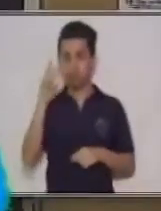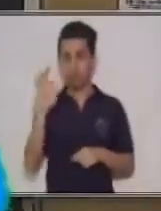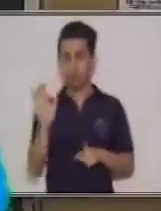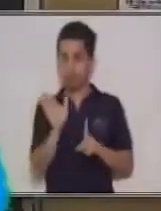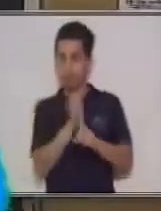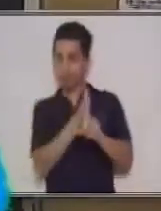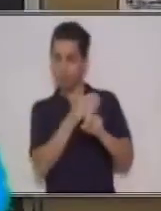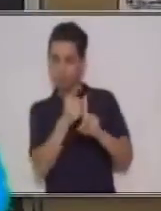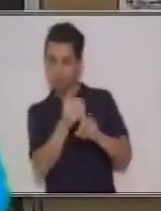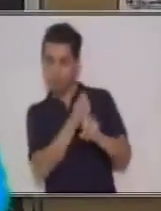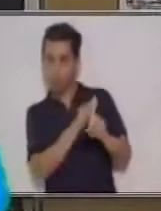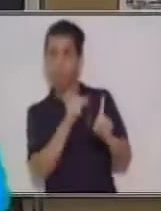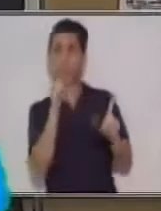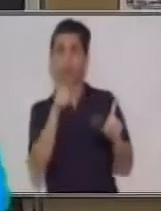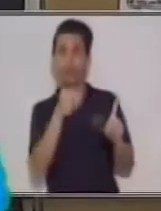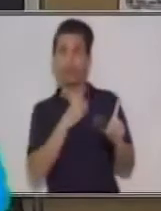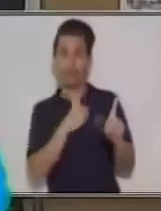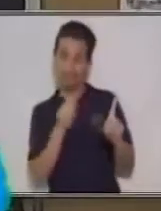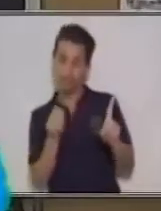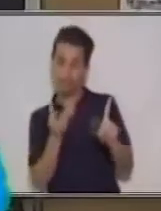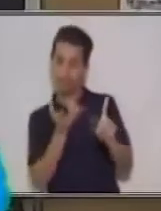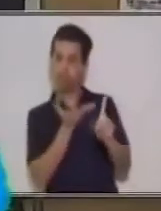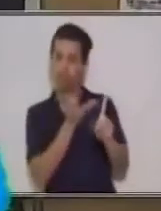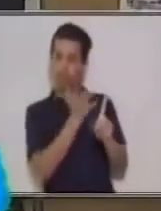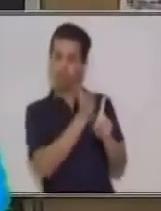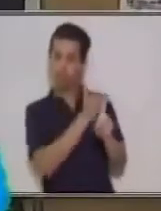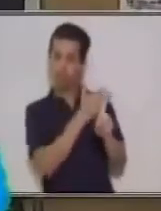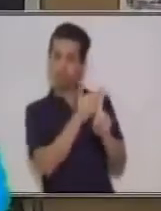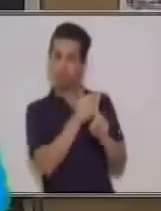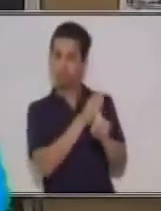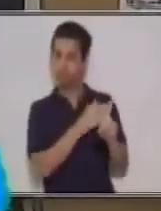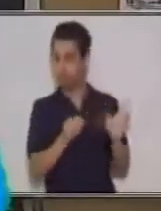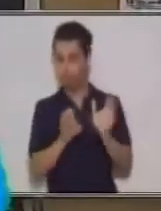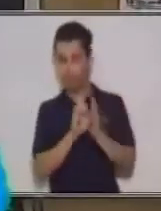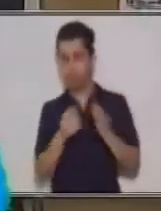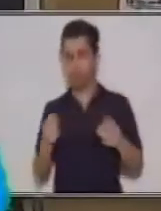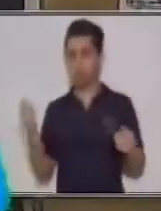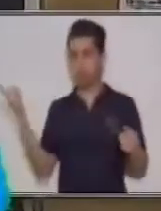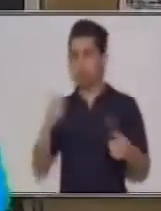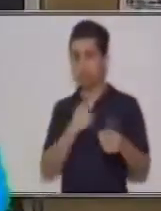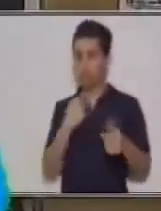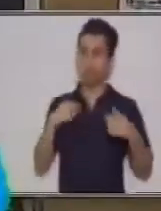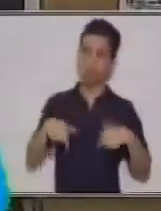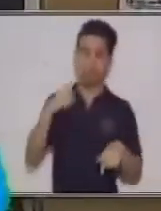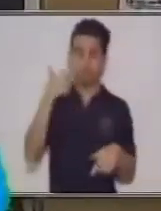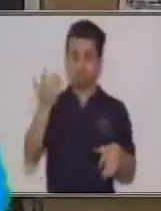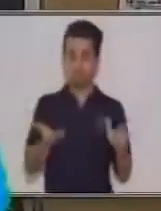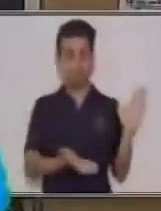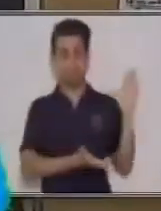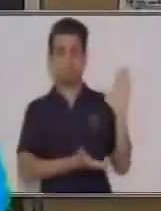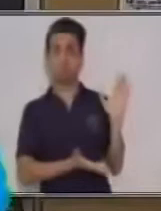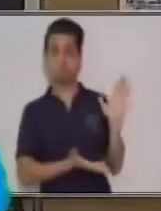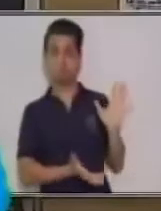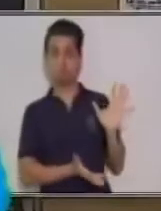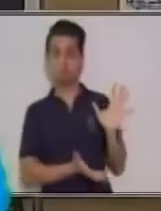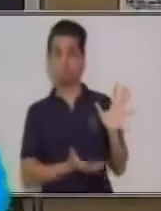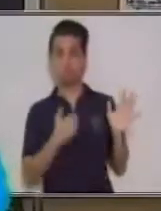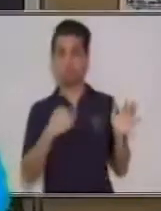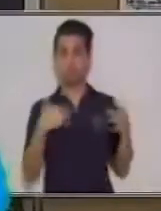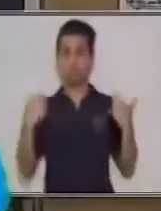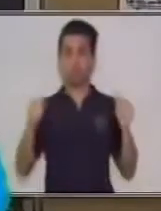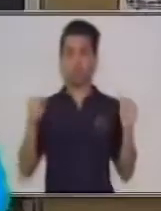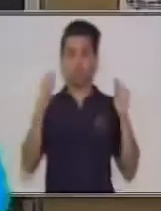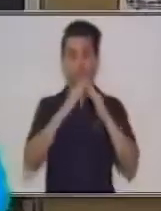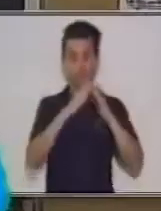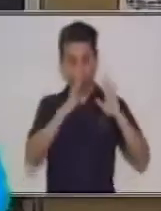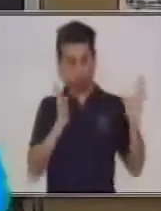y tratar de convencer. Yo puedo venir acá con ustedes. Estimados jóvenes, vean la maqueta que yo realicé de Aprendo